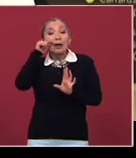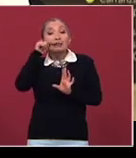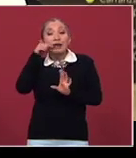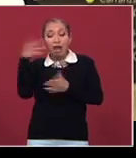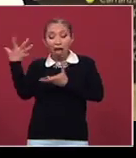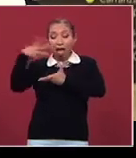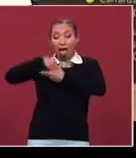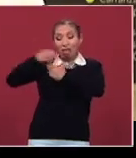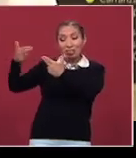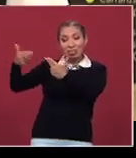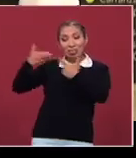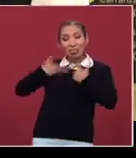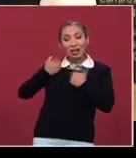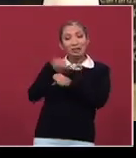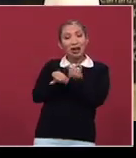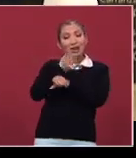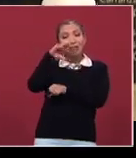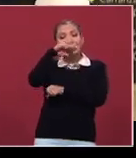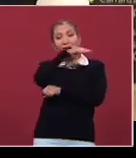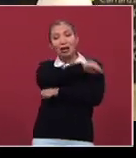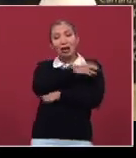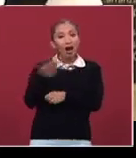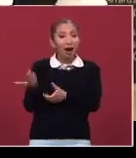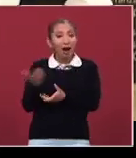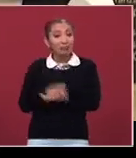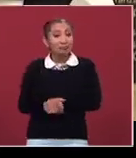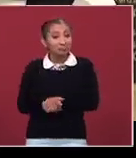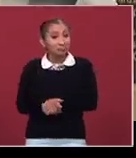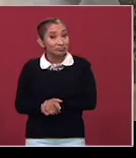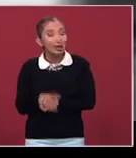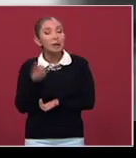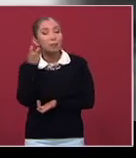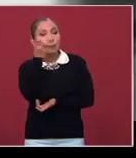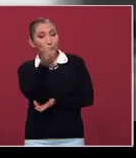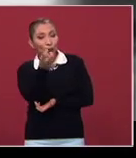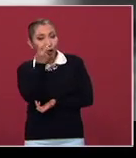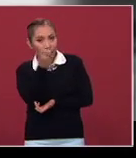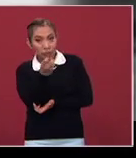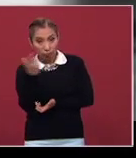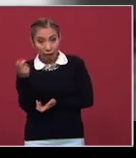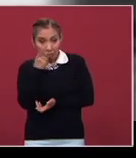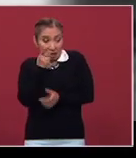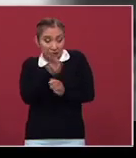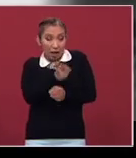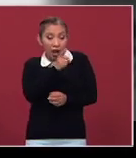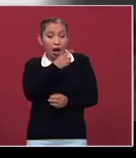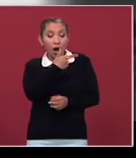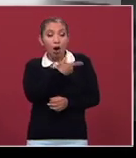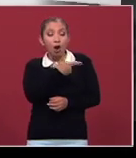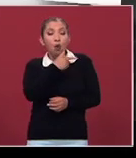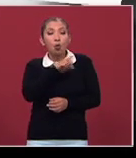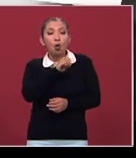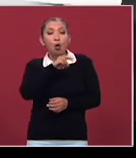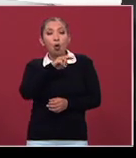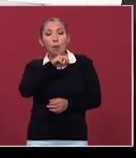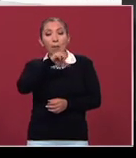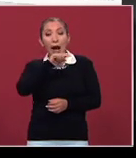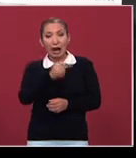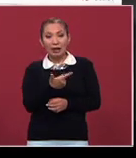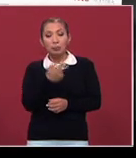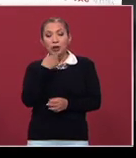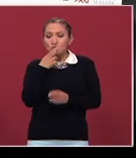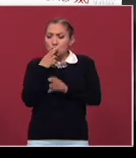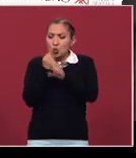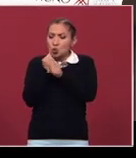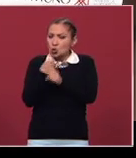sangre negra y que de ahí, y eso lo dice Womack, de ahí el arraigo en la zona.